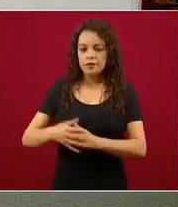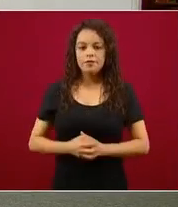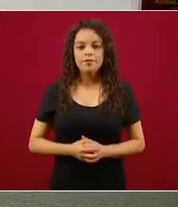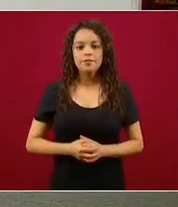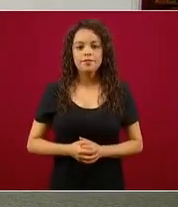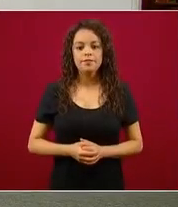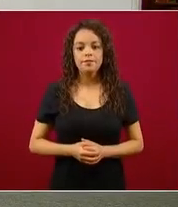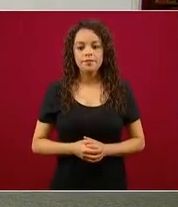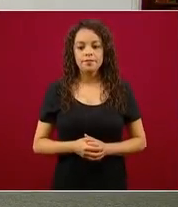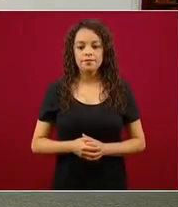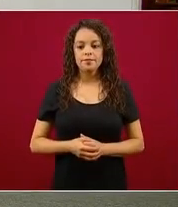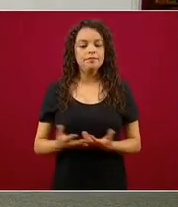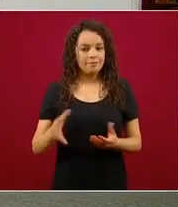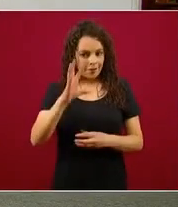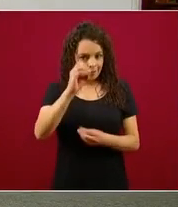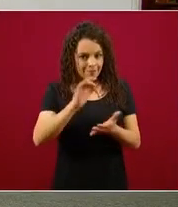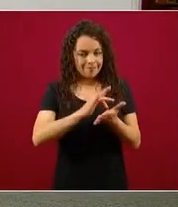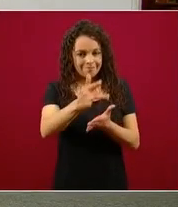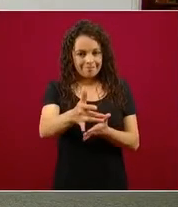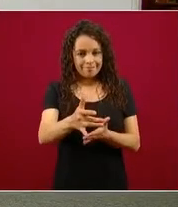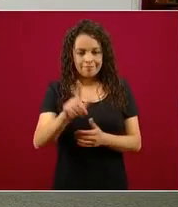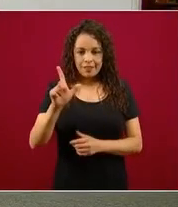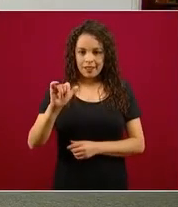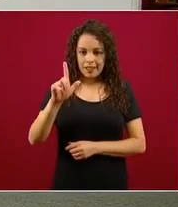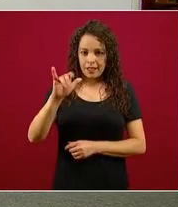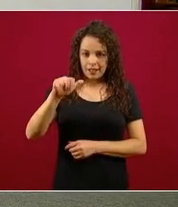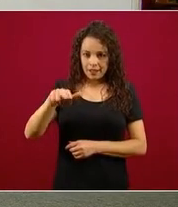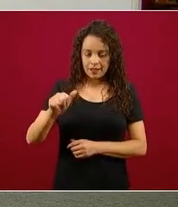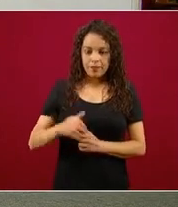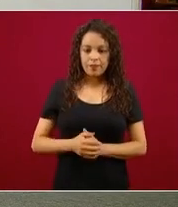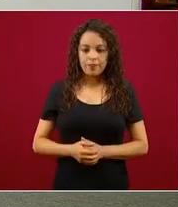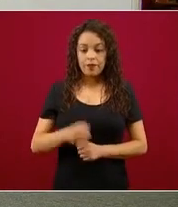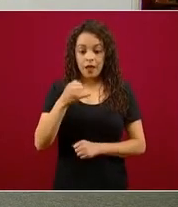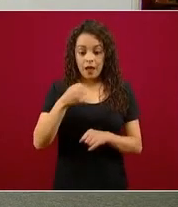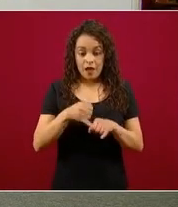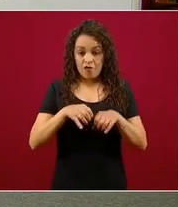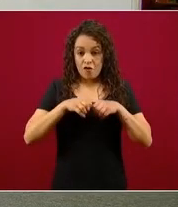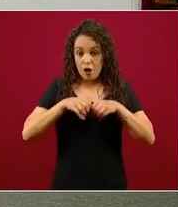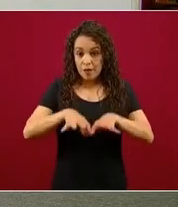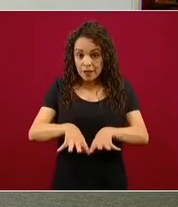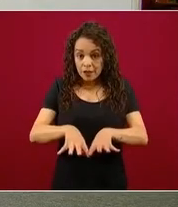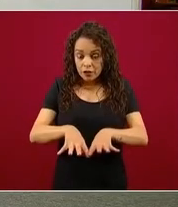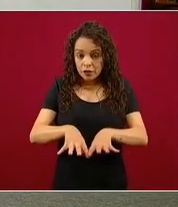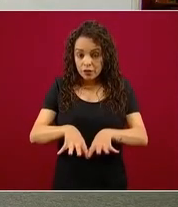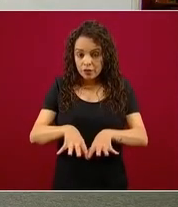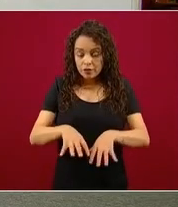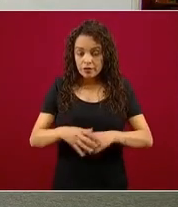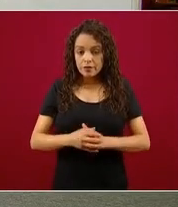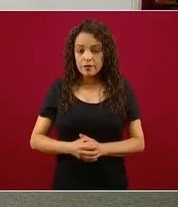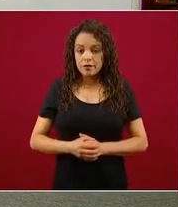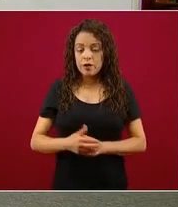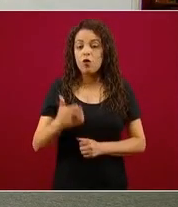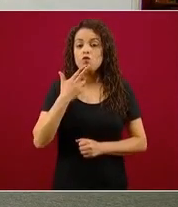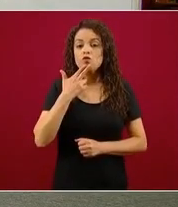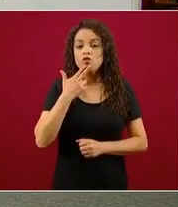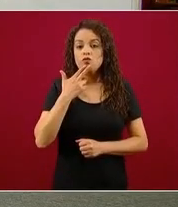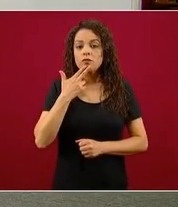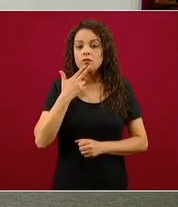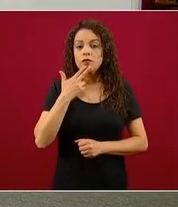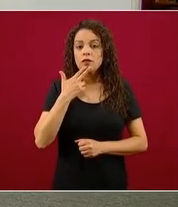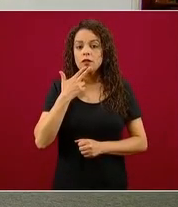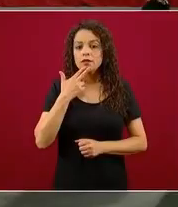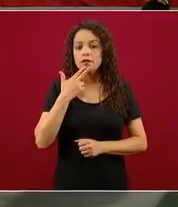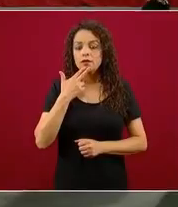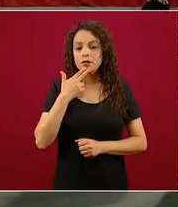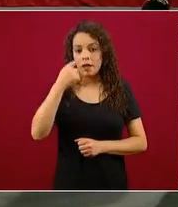Muchísimas gracias, Liliana. La información que se utiliza para construir